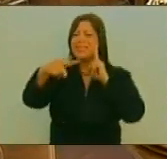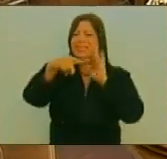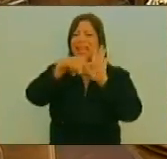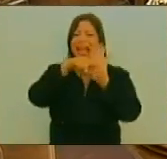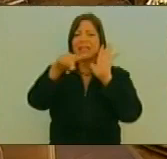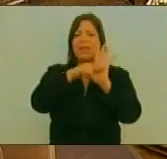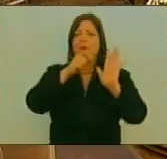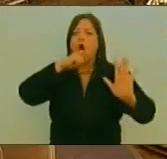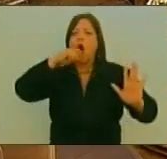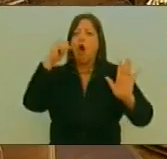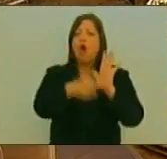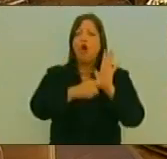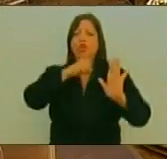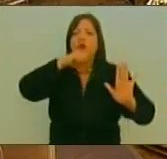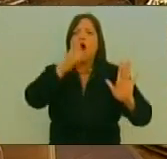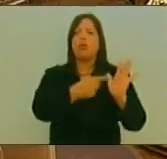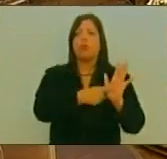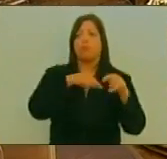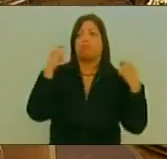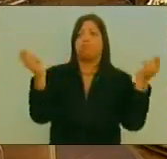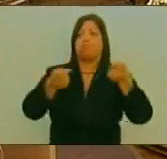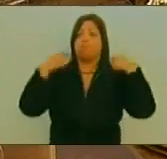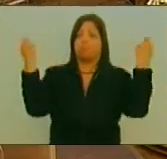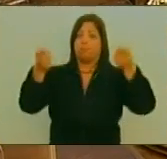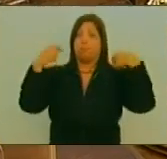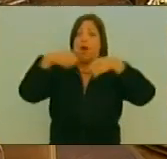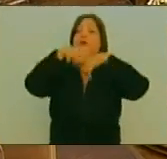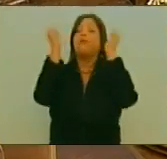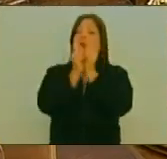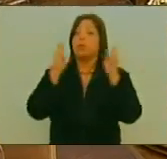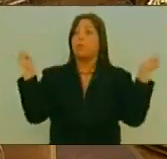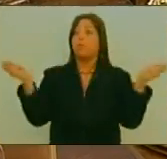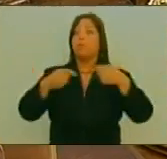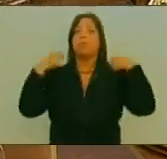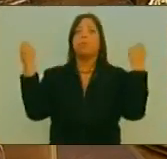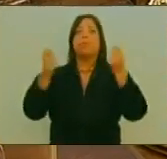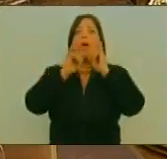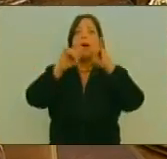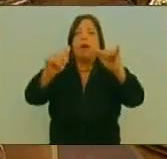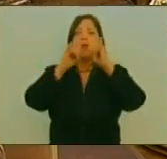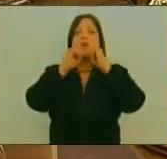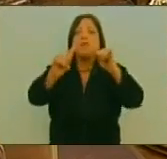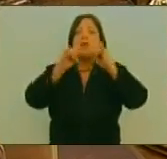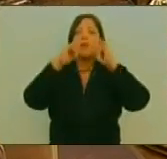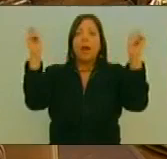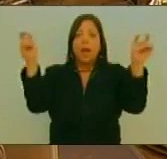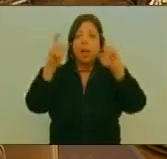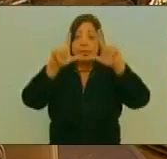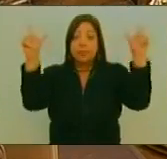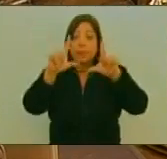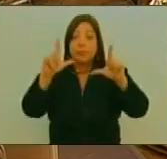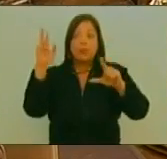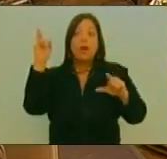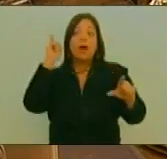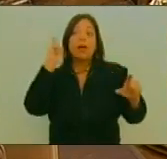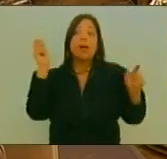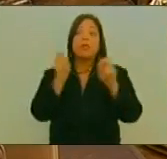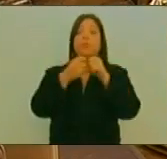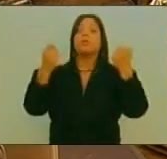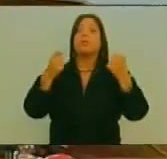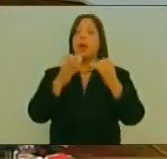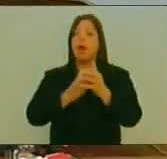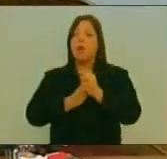Del odio Y por tanto De la violencia Medios de comunicación Que incluso Estuvieron al frente